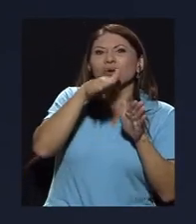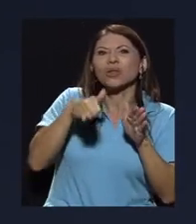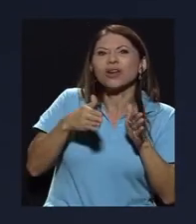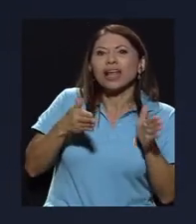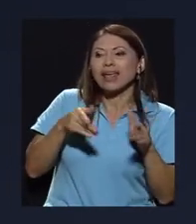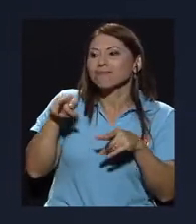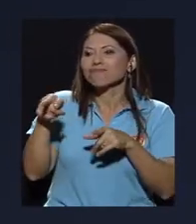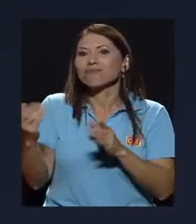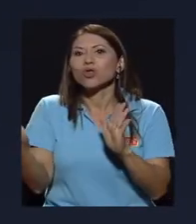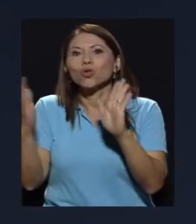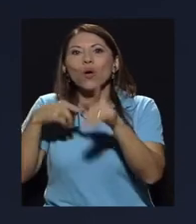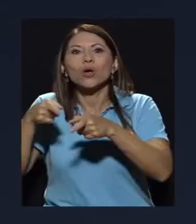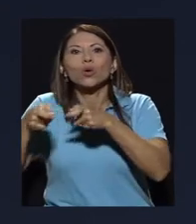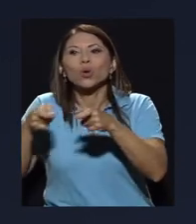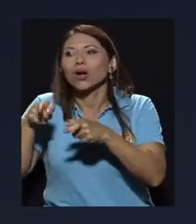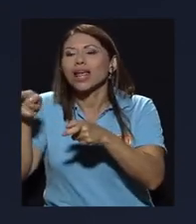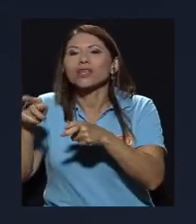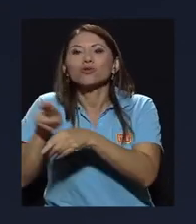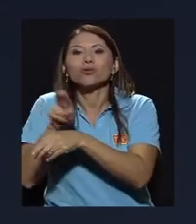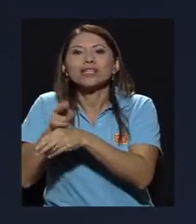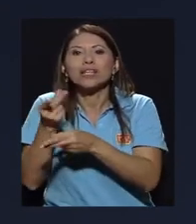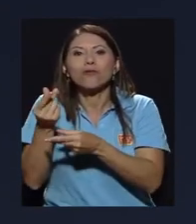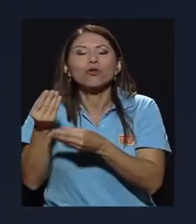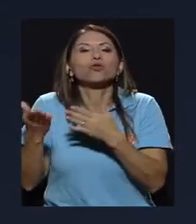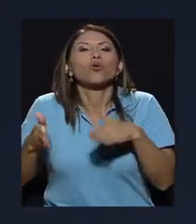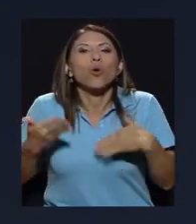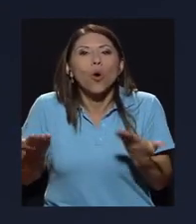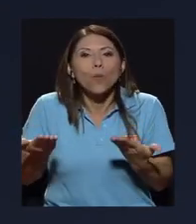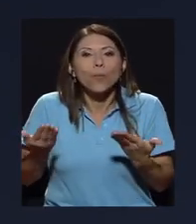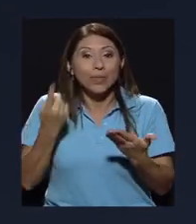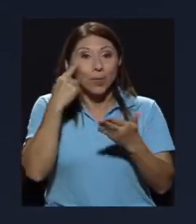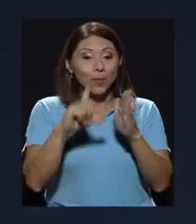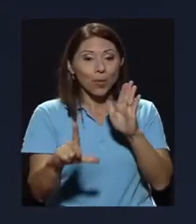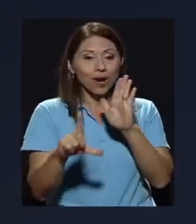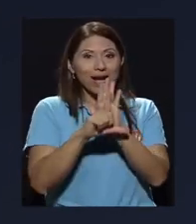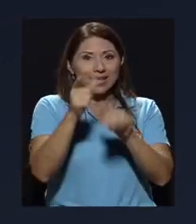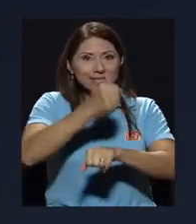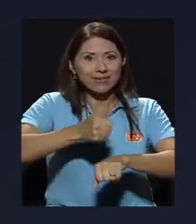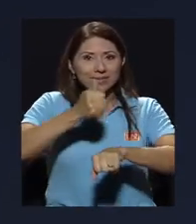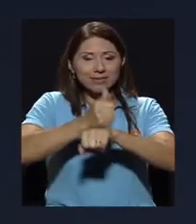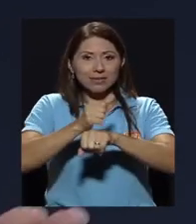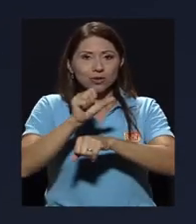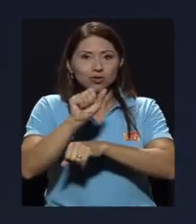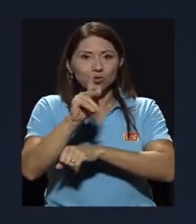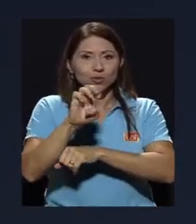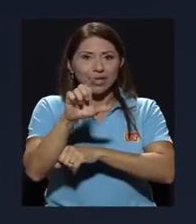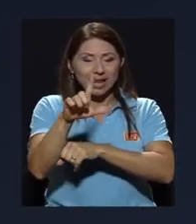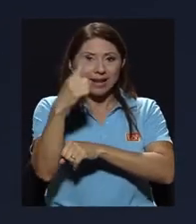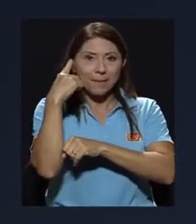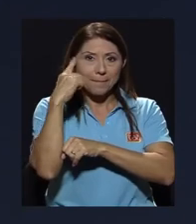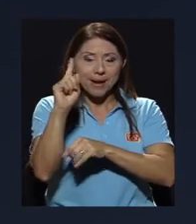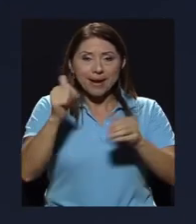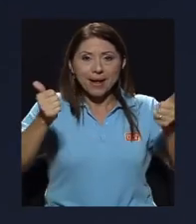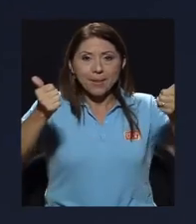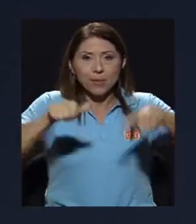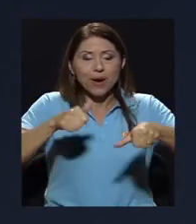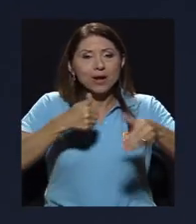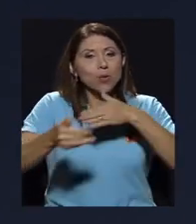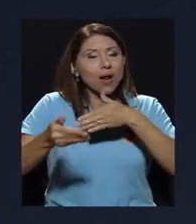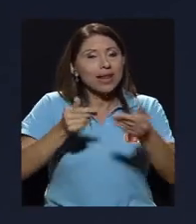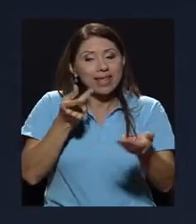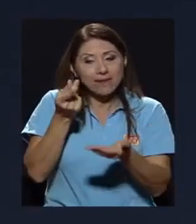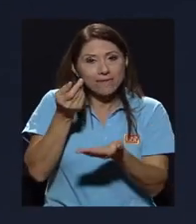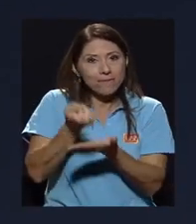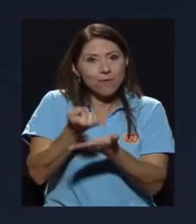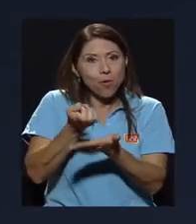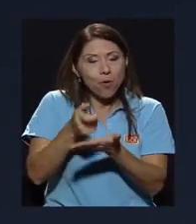ningún control de cómo maneja los fondos ¿qué es lo que sucede? por ley está establecido que la SUTEL para poder aprobarle cualquier fondo